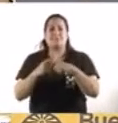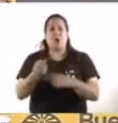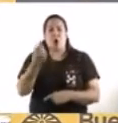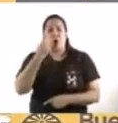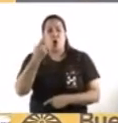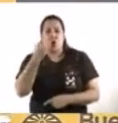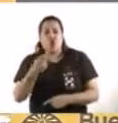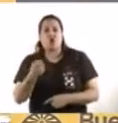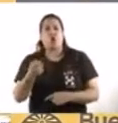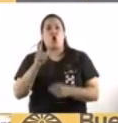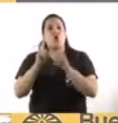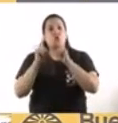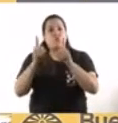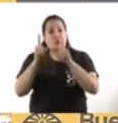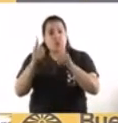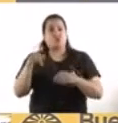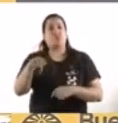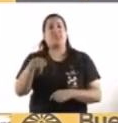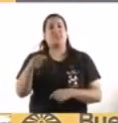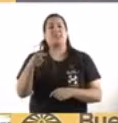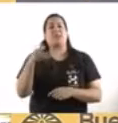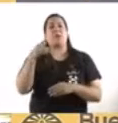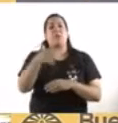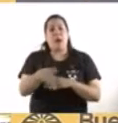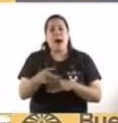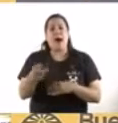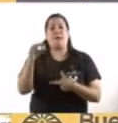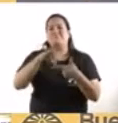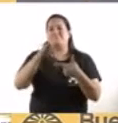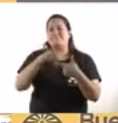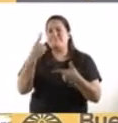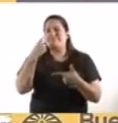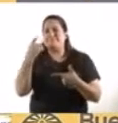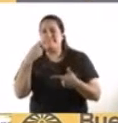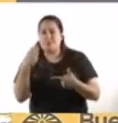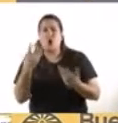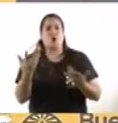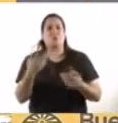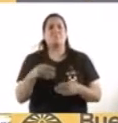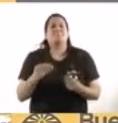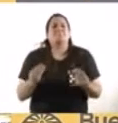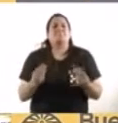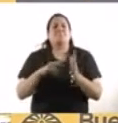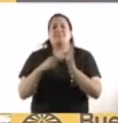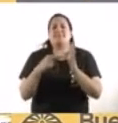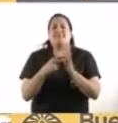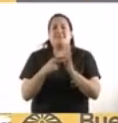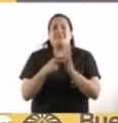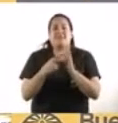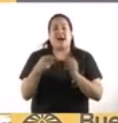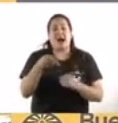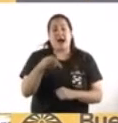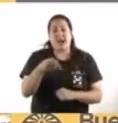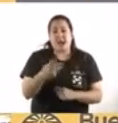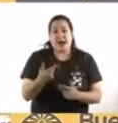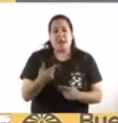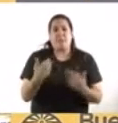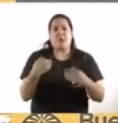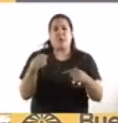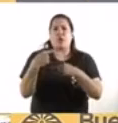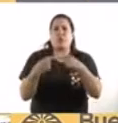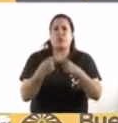resto de la ciudad, en el 0,17%. Eso muestra que en las escuelas si cumplimos a